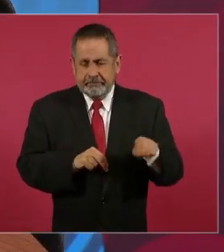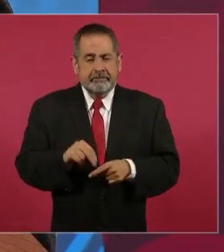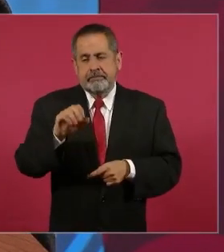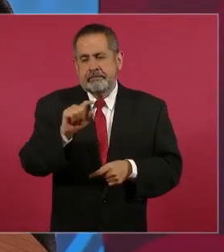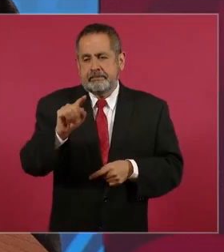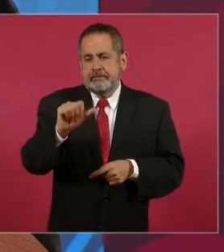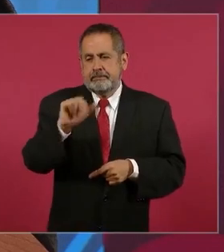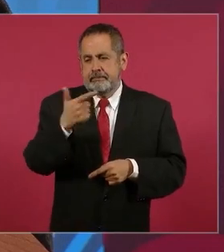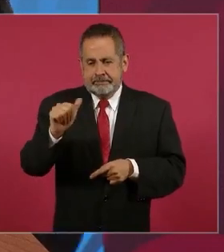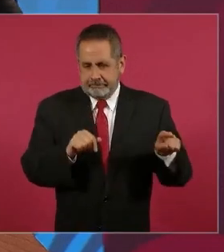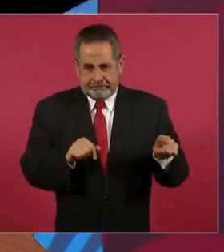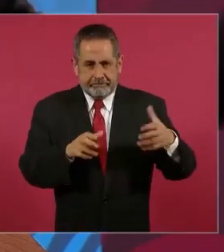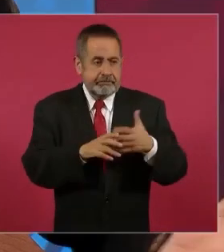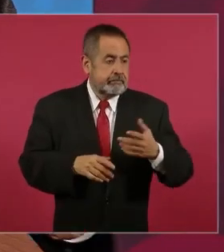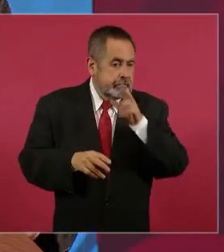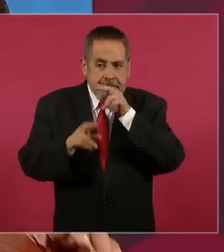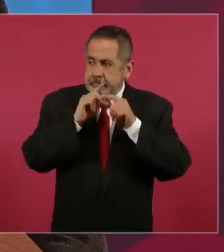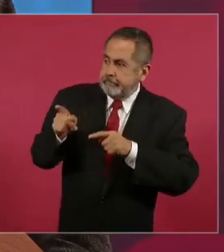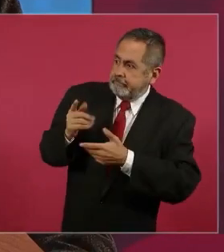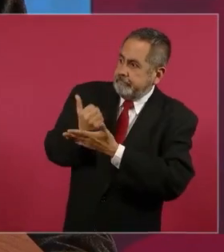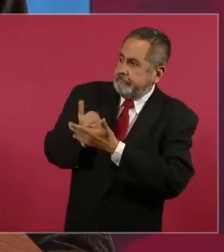Azcárraga se preocupan